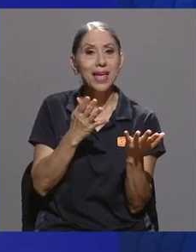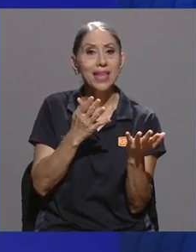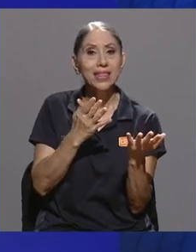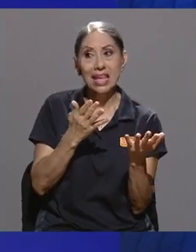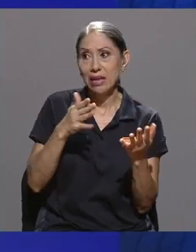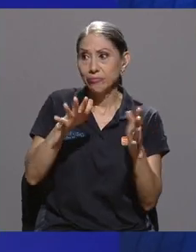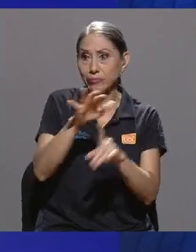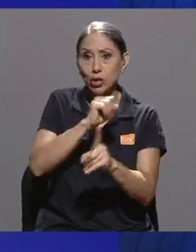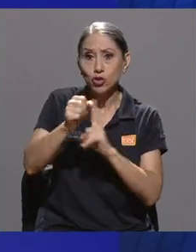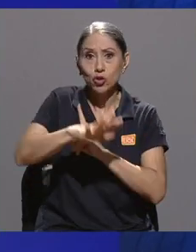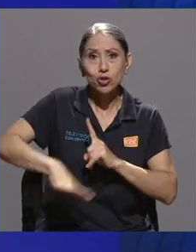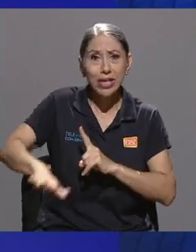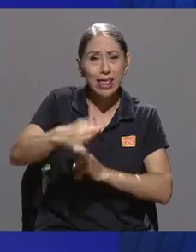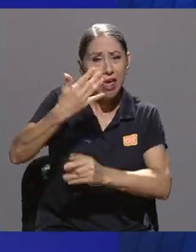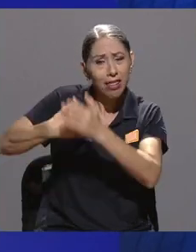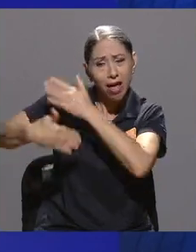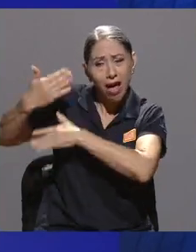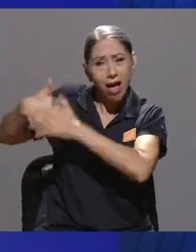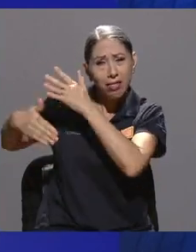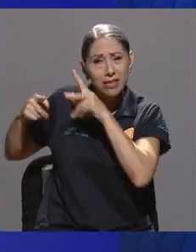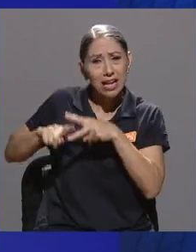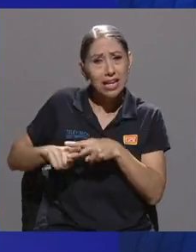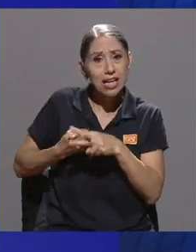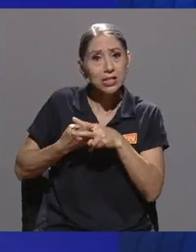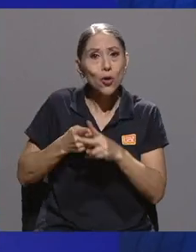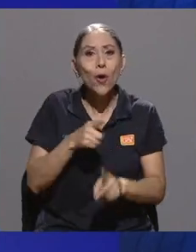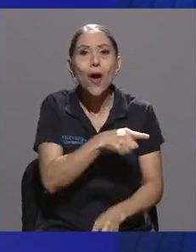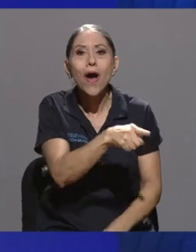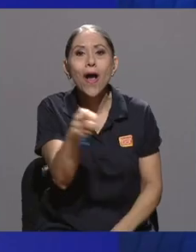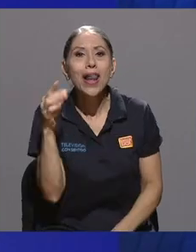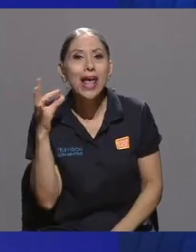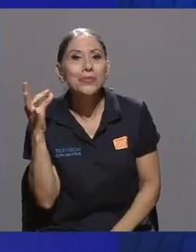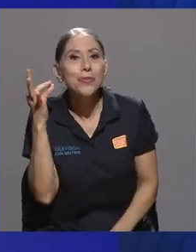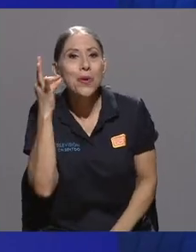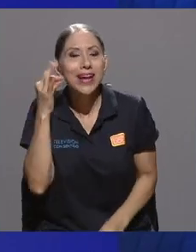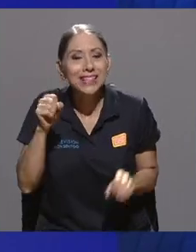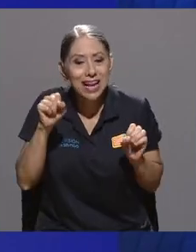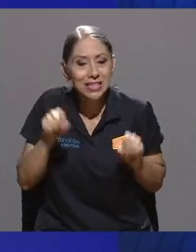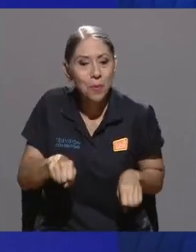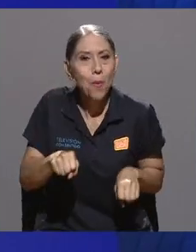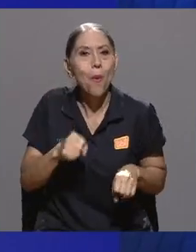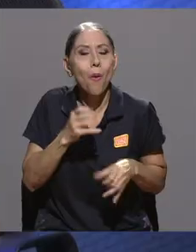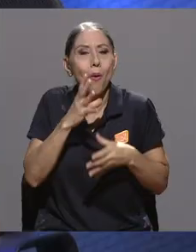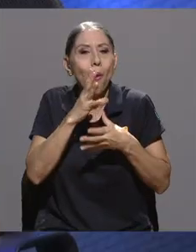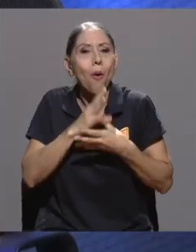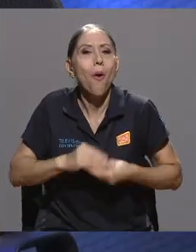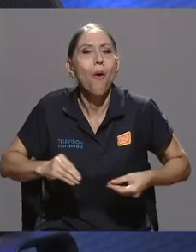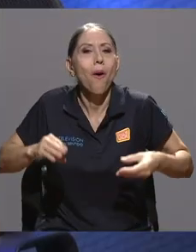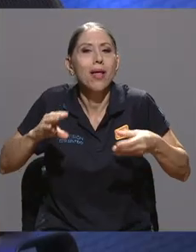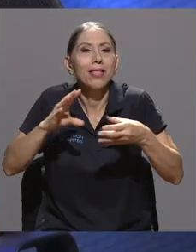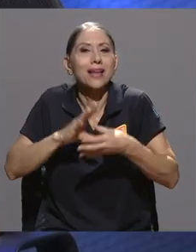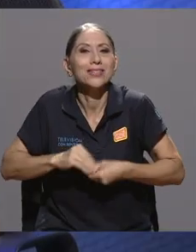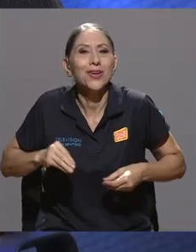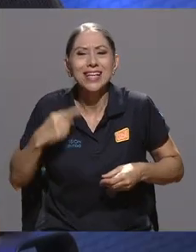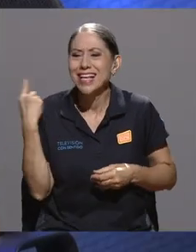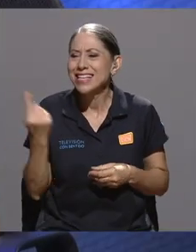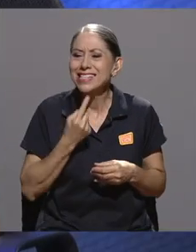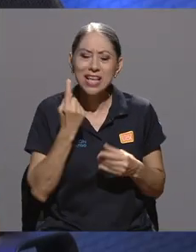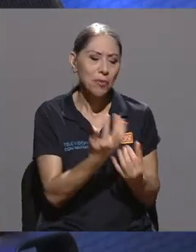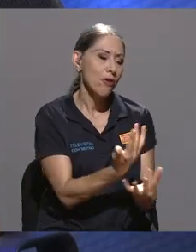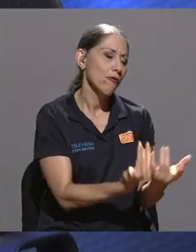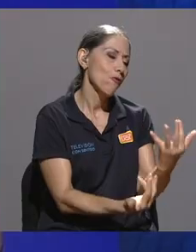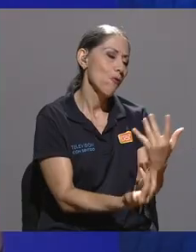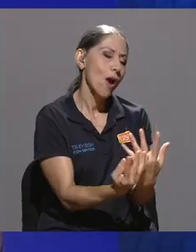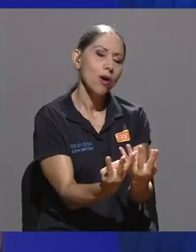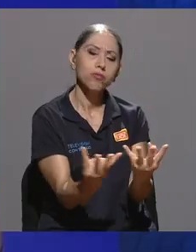como sociedad, las mujeres éramos las que teníamos la capacidad de contar historias, las que tejíamos las historias en el fuego, con los nietos, con los